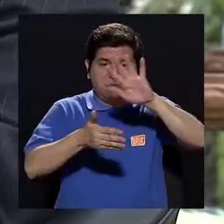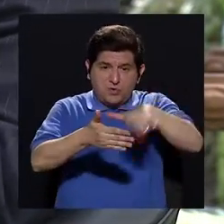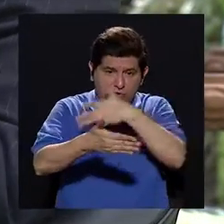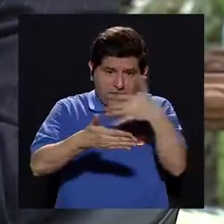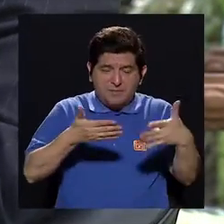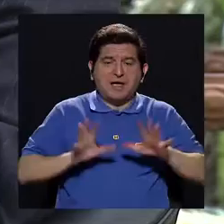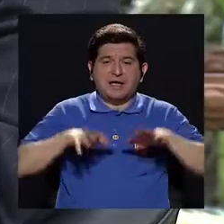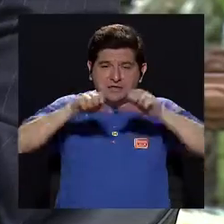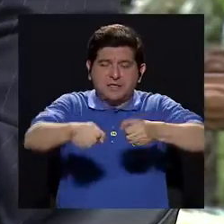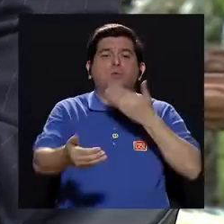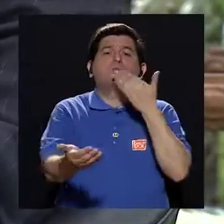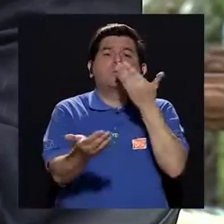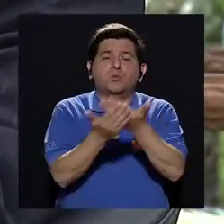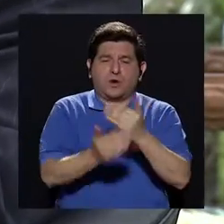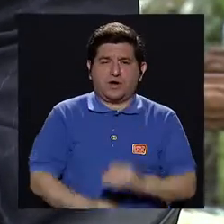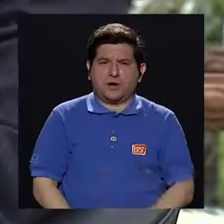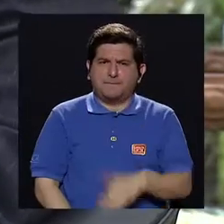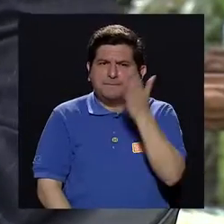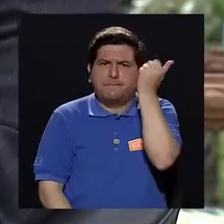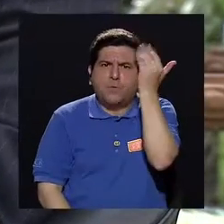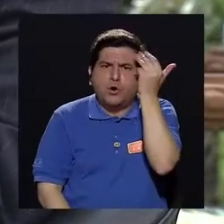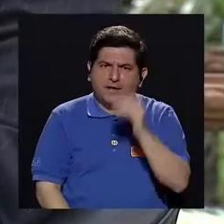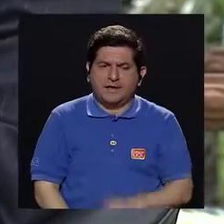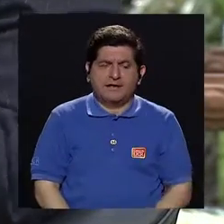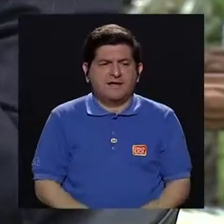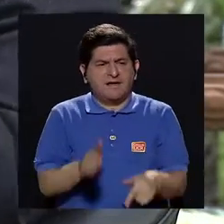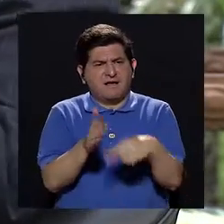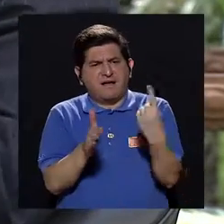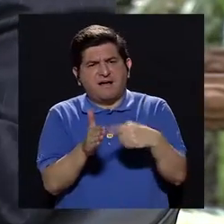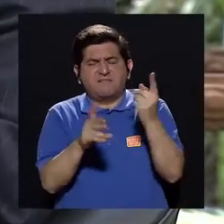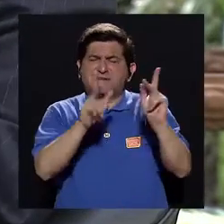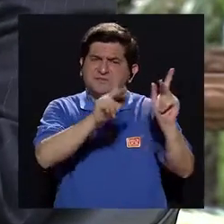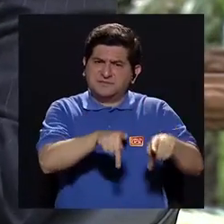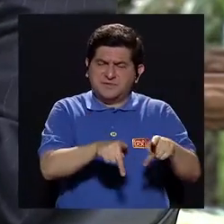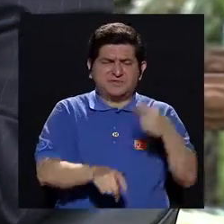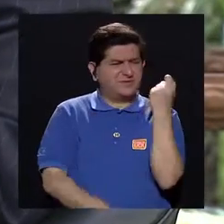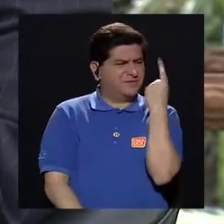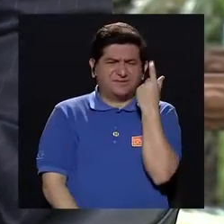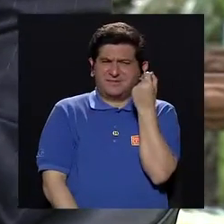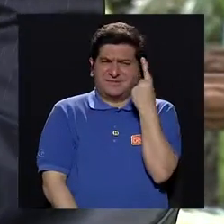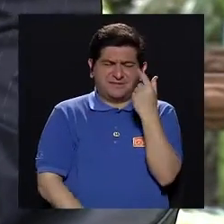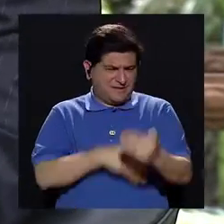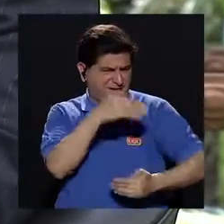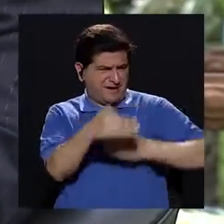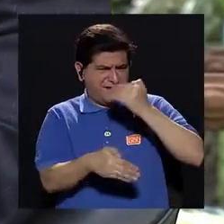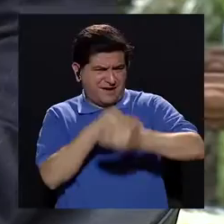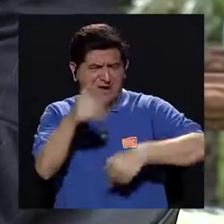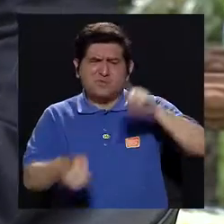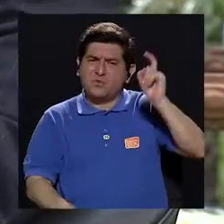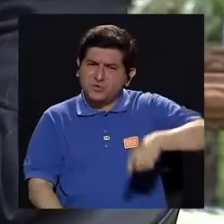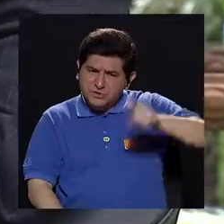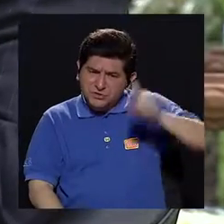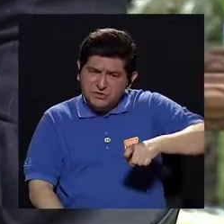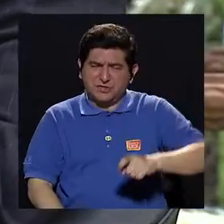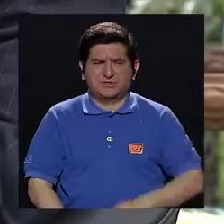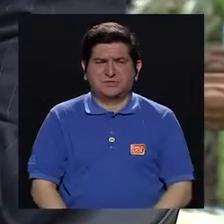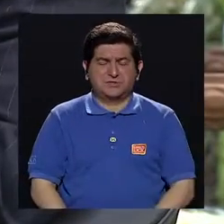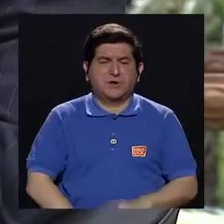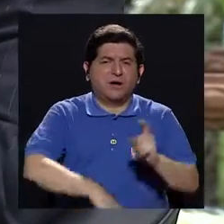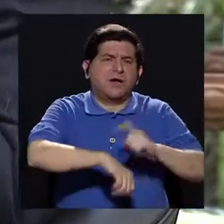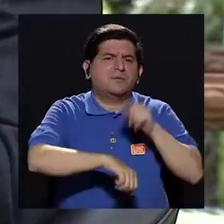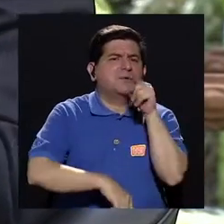agendas y citas ha sido muy buena. ¿Y por qué ha sido muy buena? Porque a veces las personas no entienden la logística que hay que tener